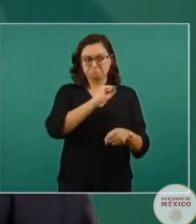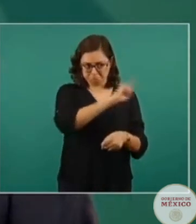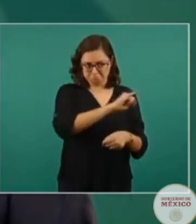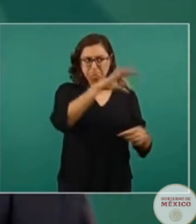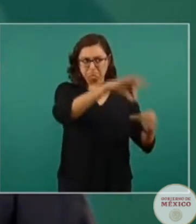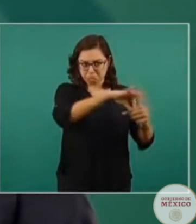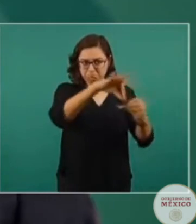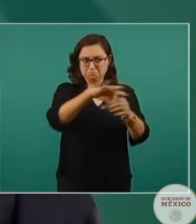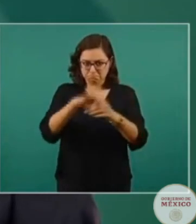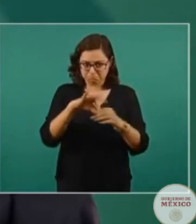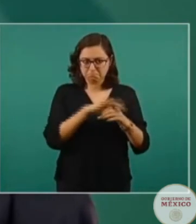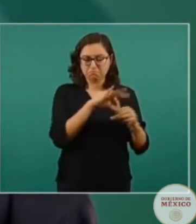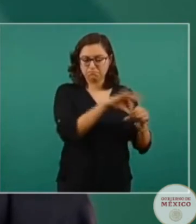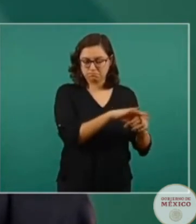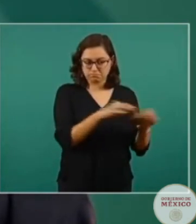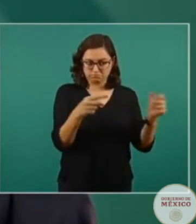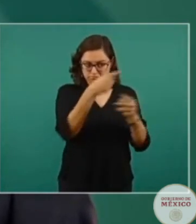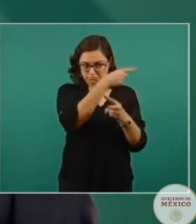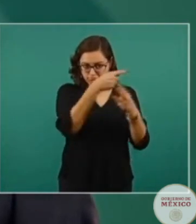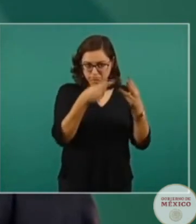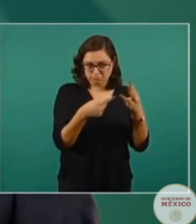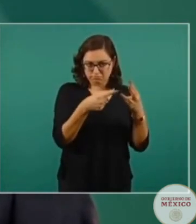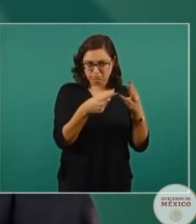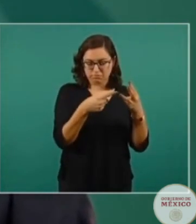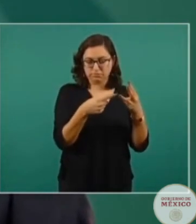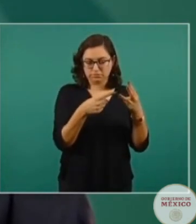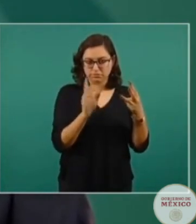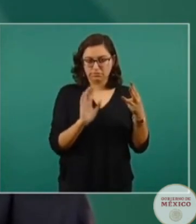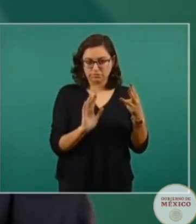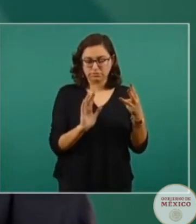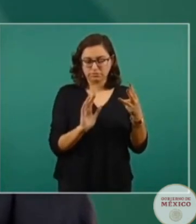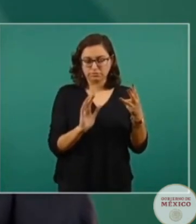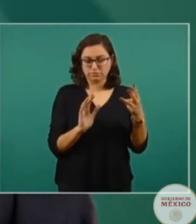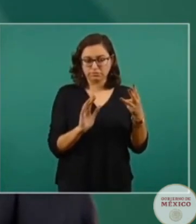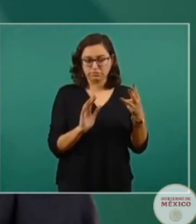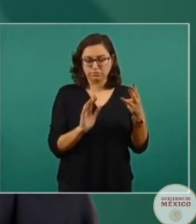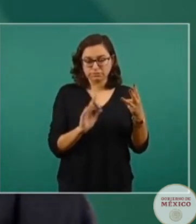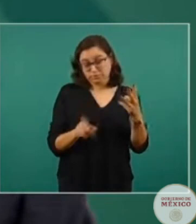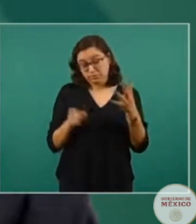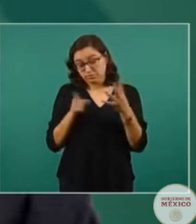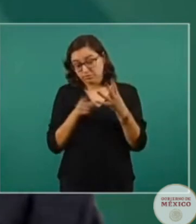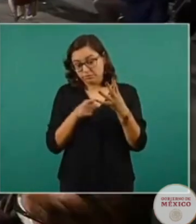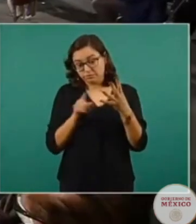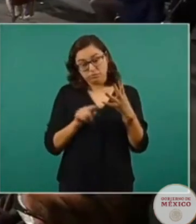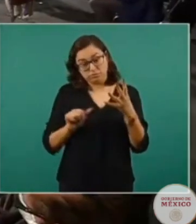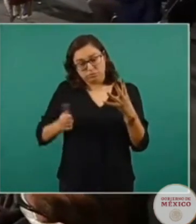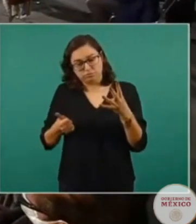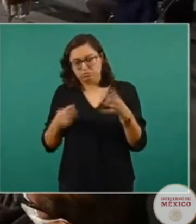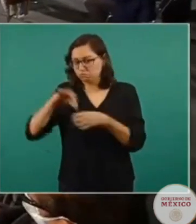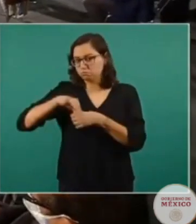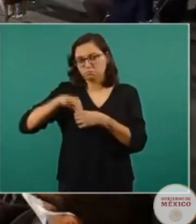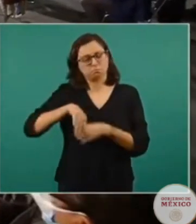se van a instalar las casillas, San Luis Alcatlán, sí. Y hay otros, pero no